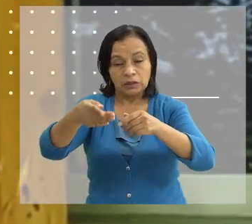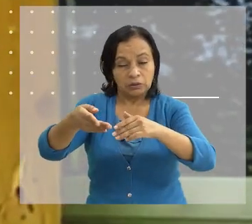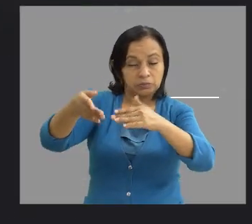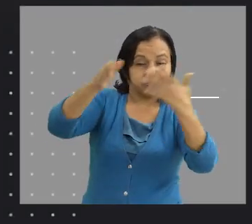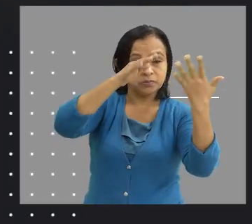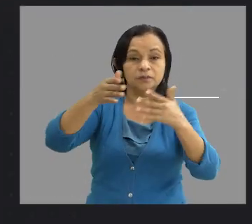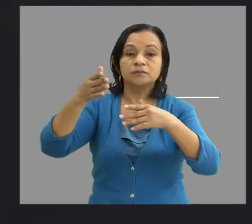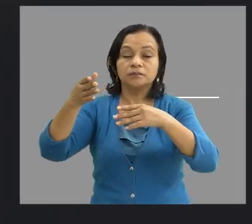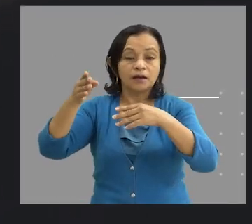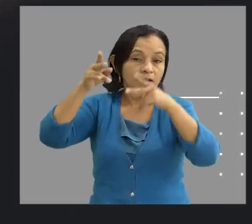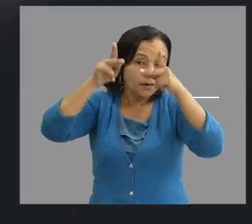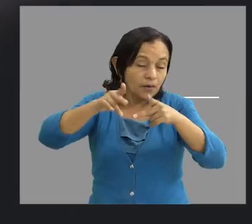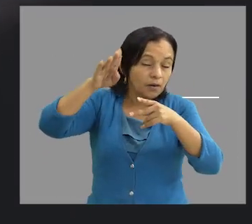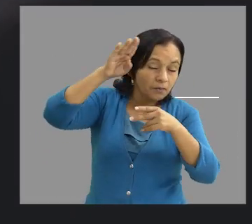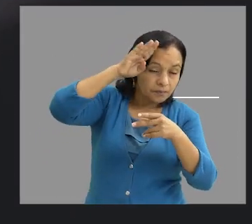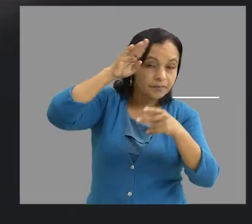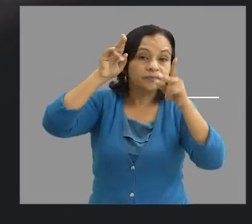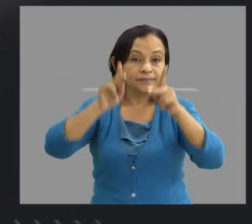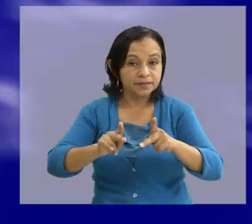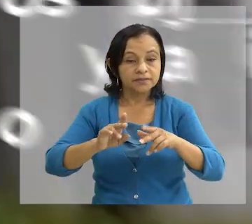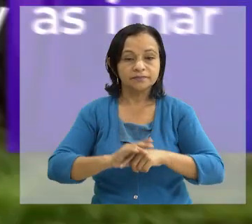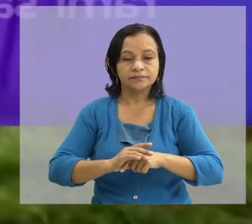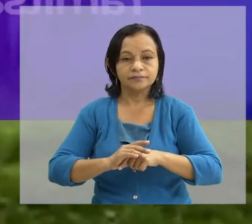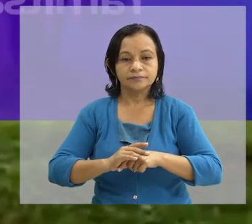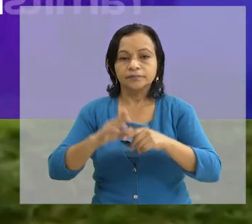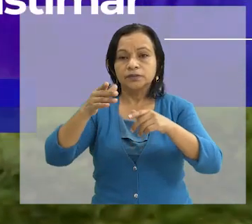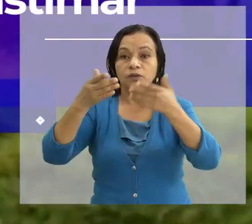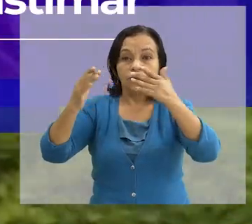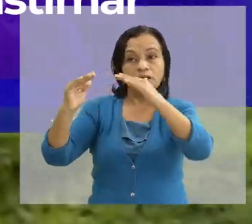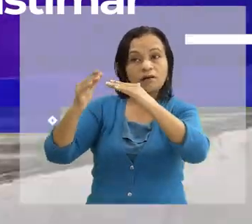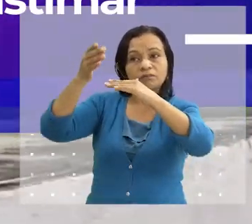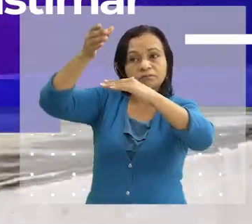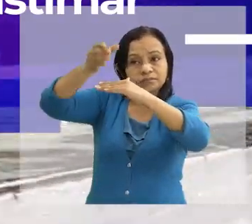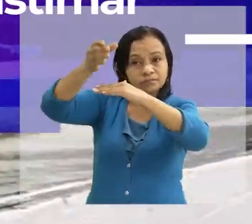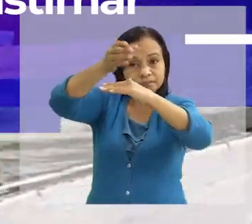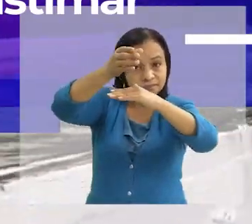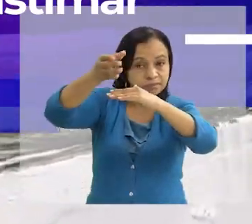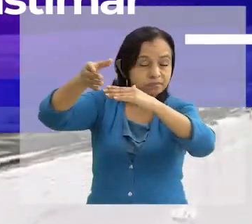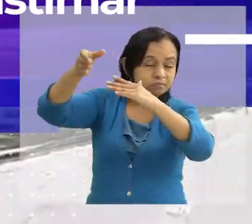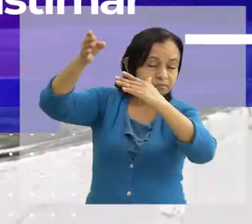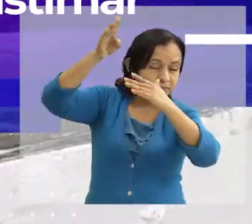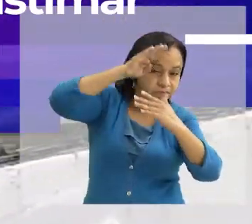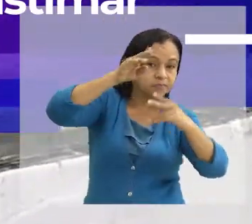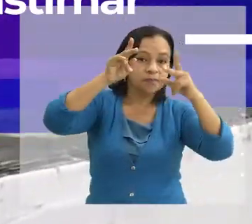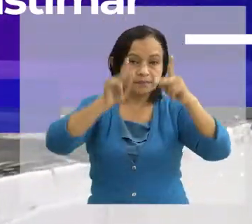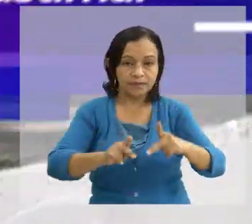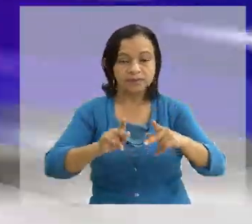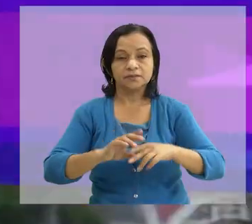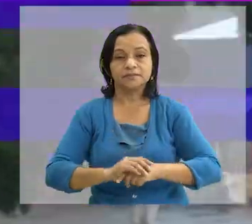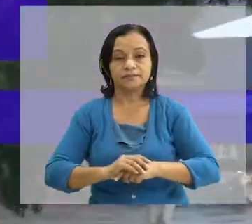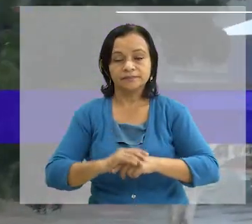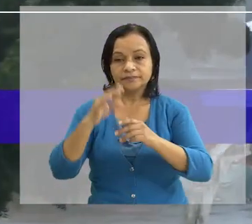éstas se desprendan y puedan ocasionar daños a una persona Fijemos o retiremos de lugares altos objetos que puedan caer y lastimar a las